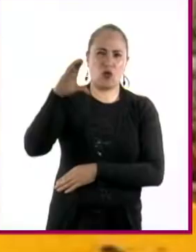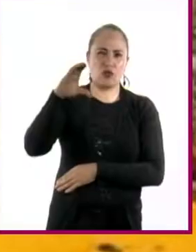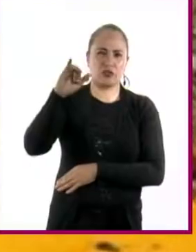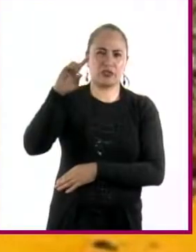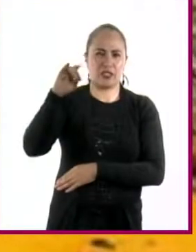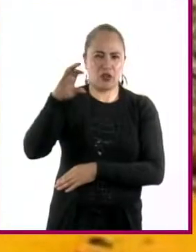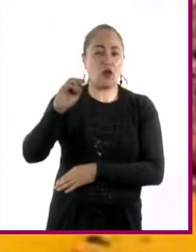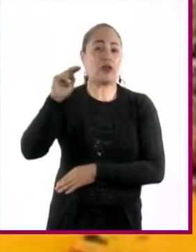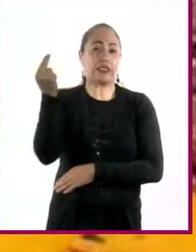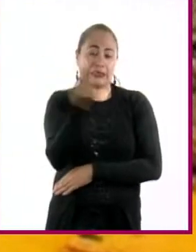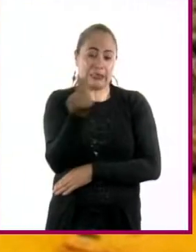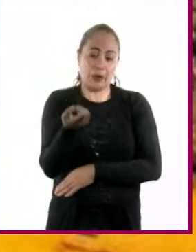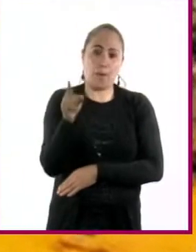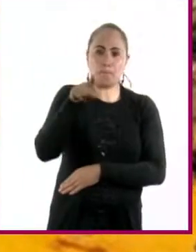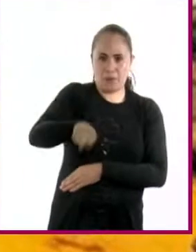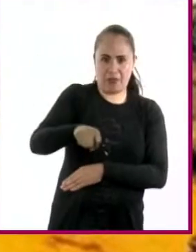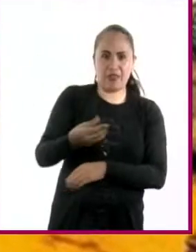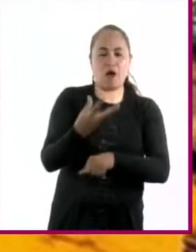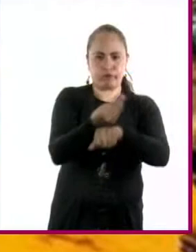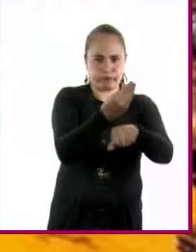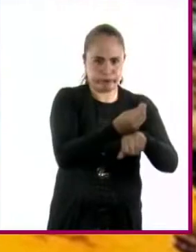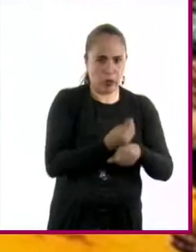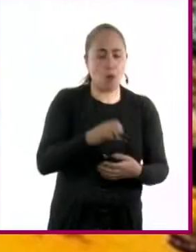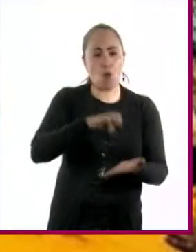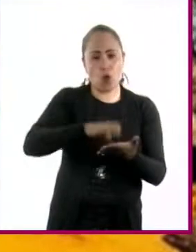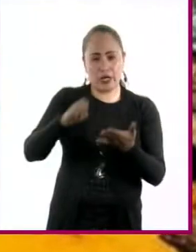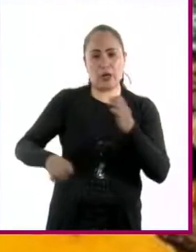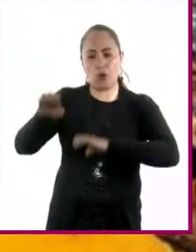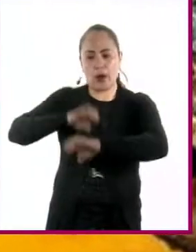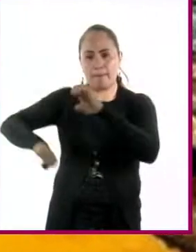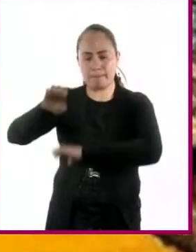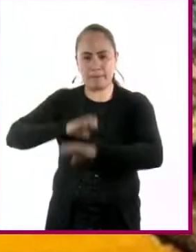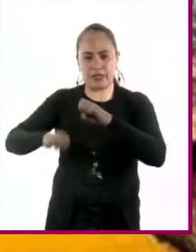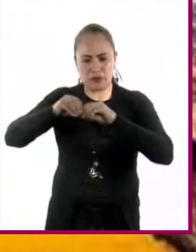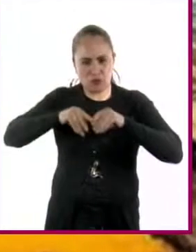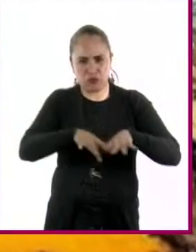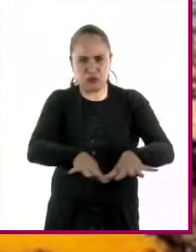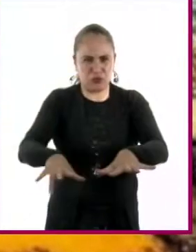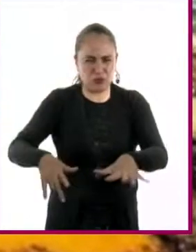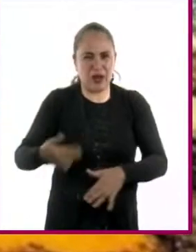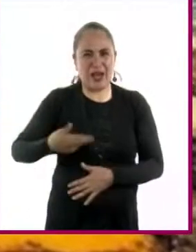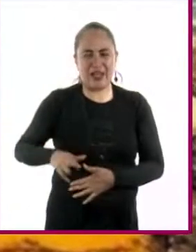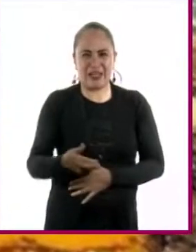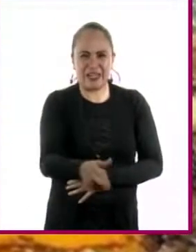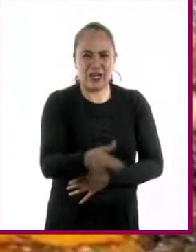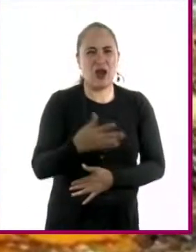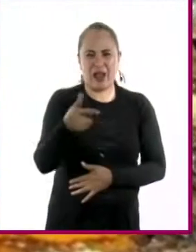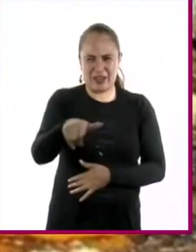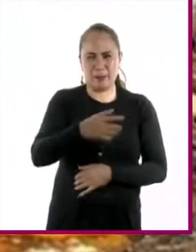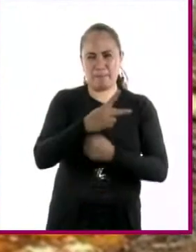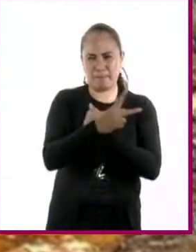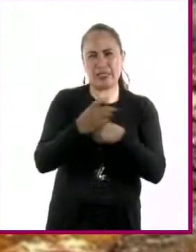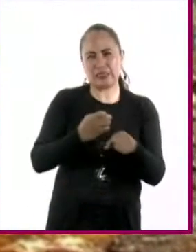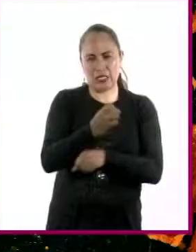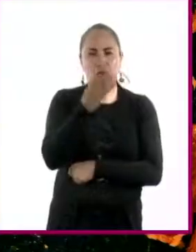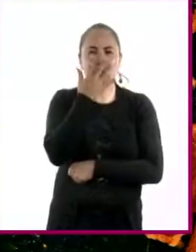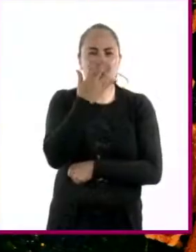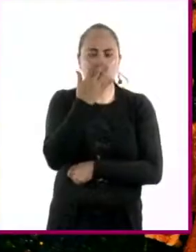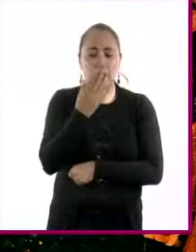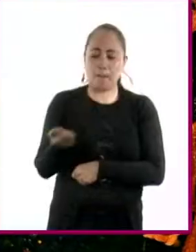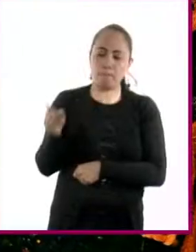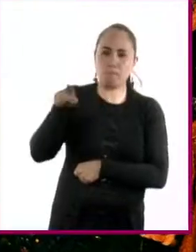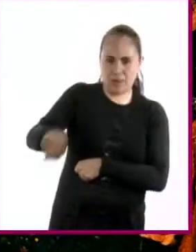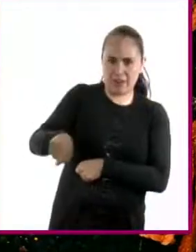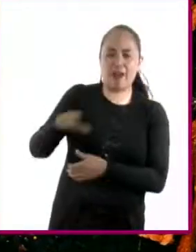reparación. Por ejemplo, si una empresa tiene un derrame de ácido, como el de Sonora en el río Bacanuchi, se le podría obligar a su limpieza.